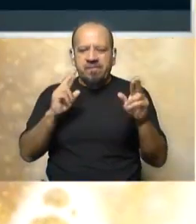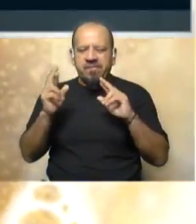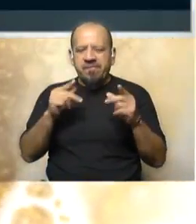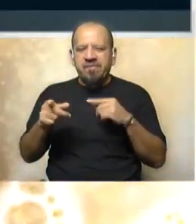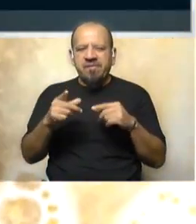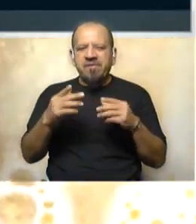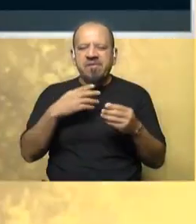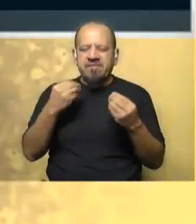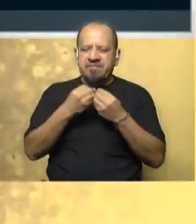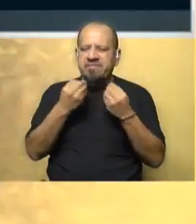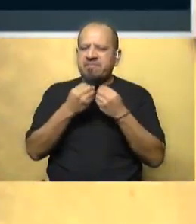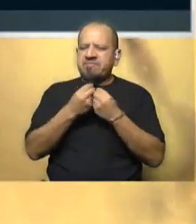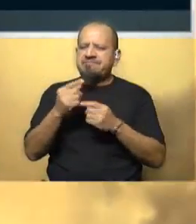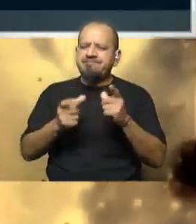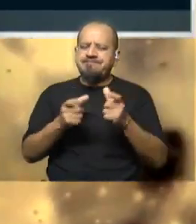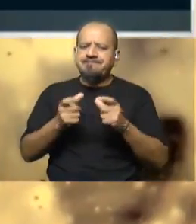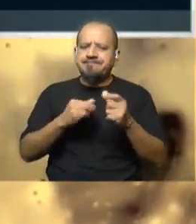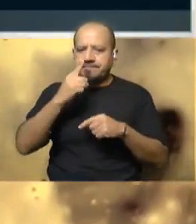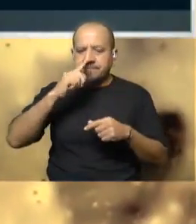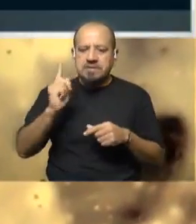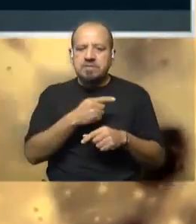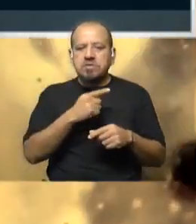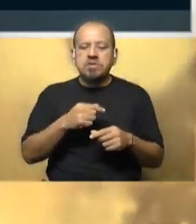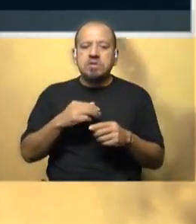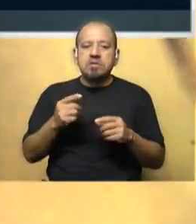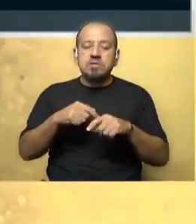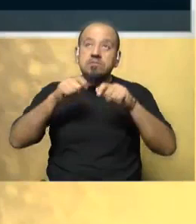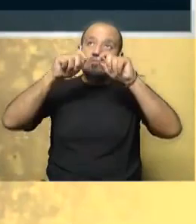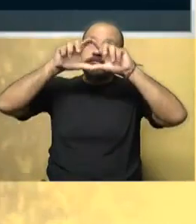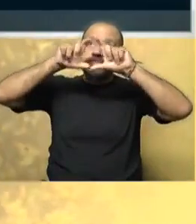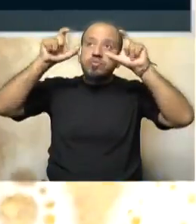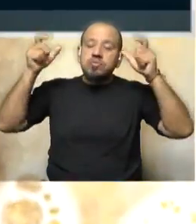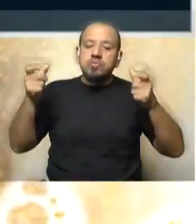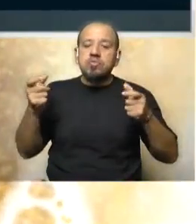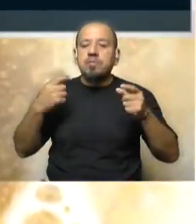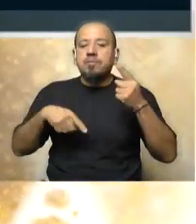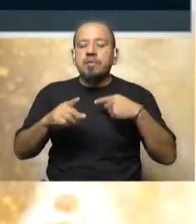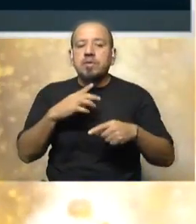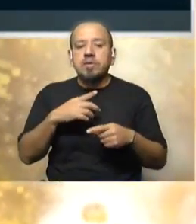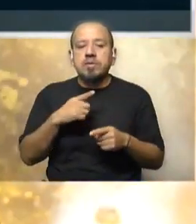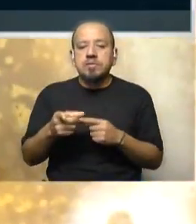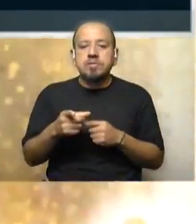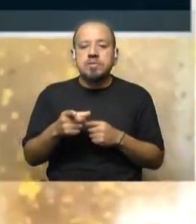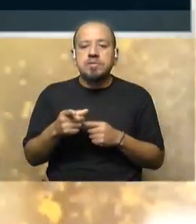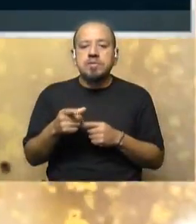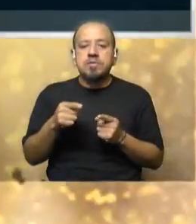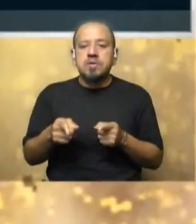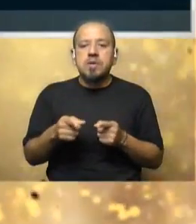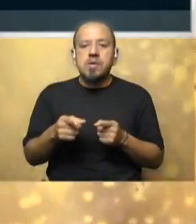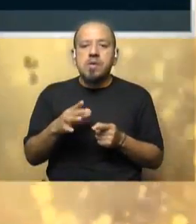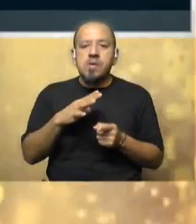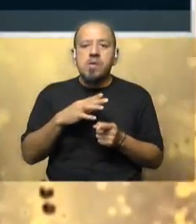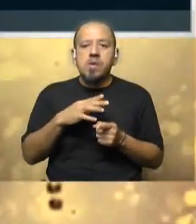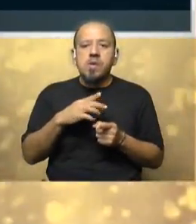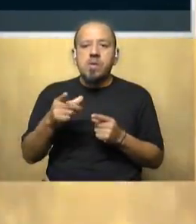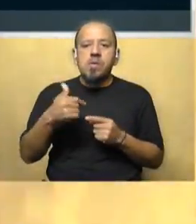la cantidad de gente, la velocidad de la cometa en sí mismo, todo tiene impacto. Pero ¿qué fue lo que encontraron entonces en este estudio? Eso es lo